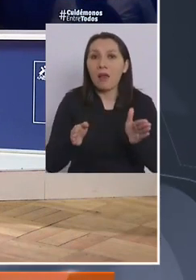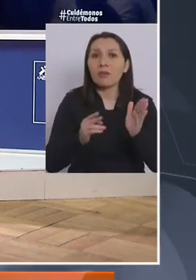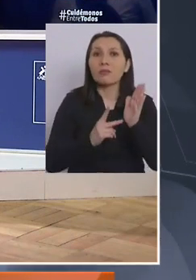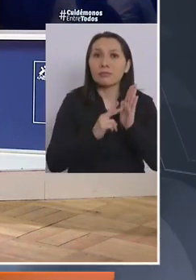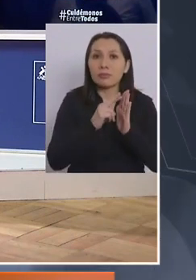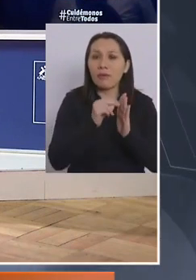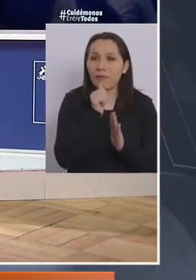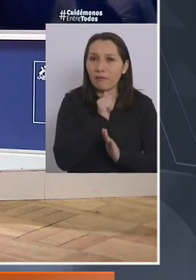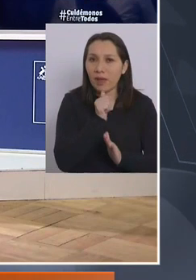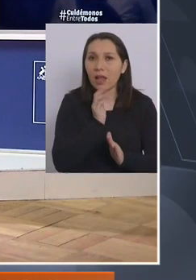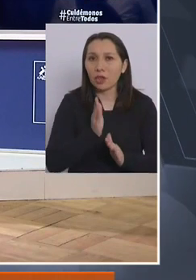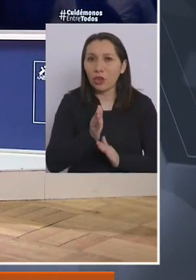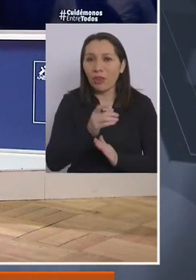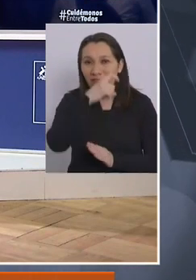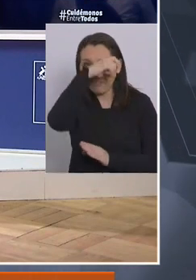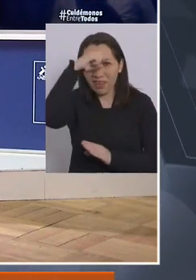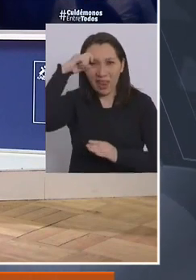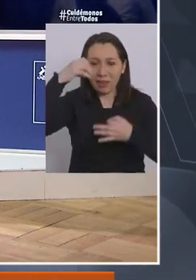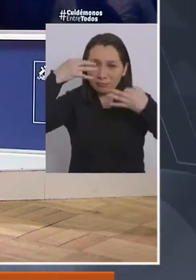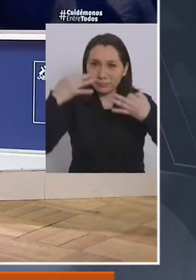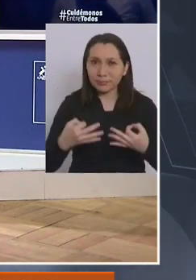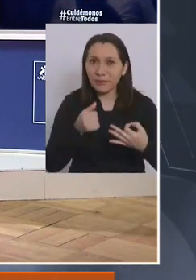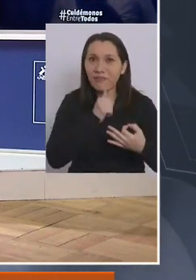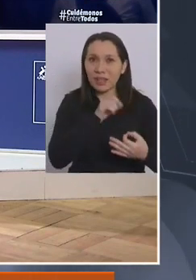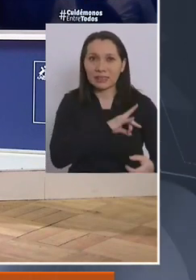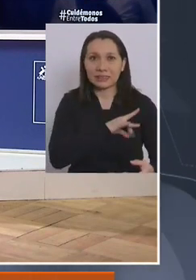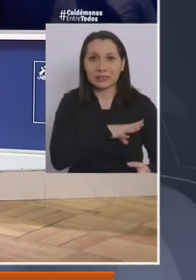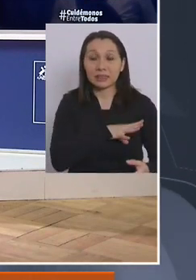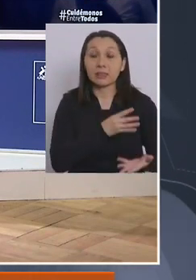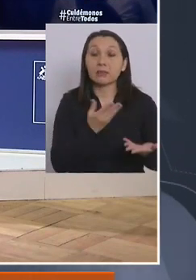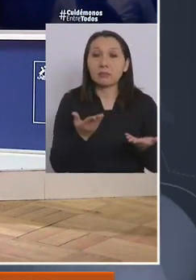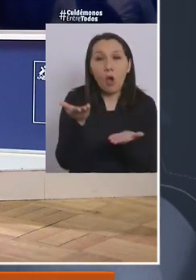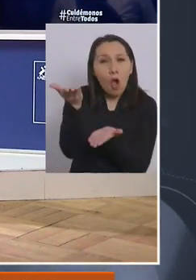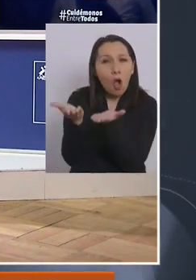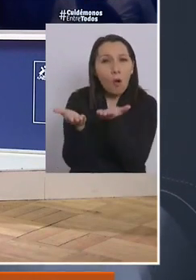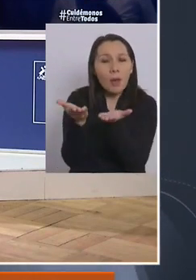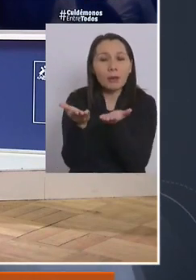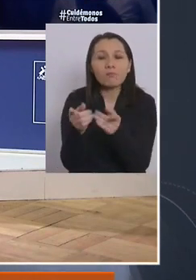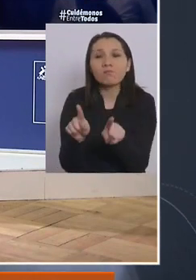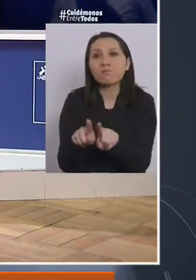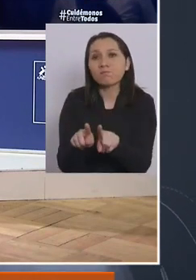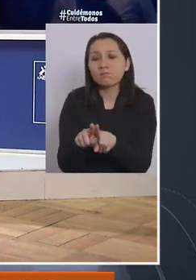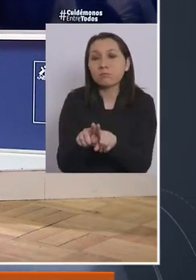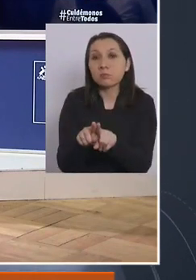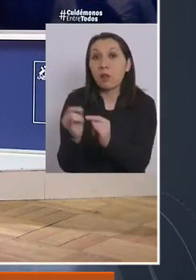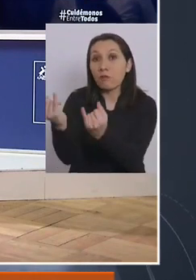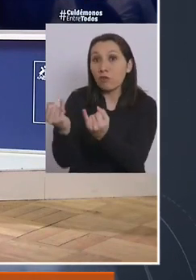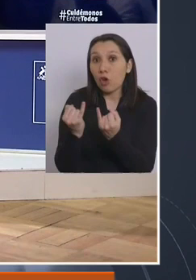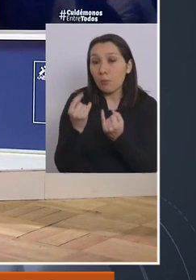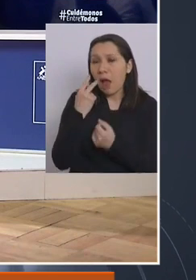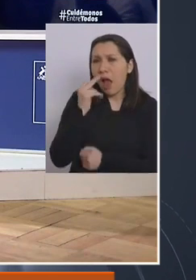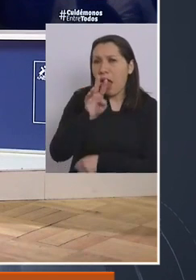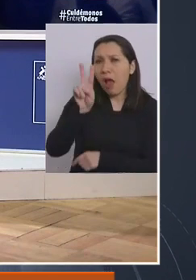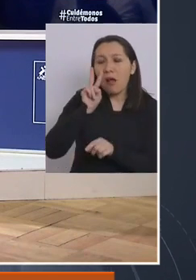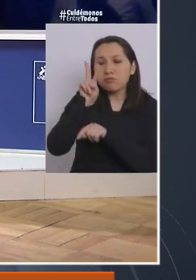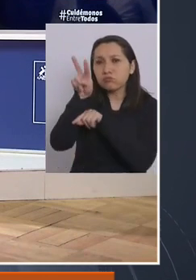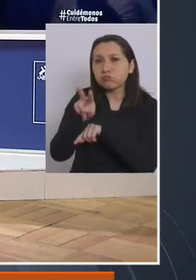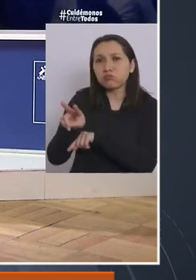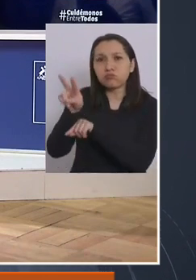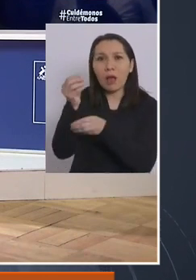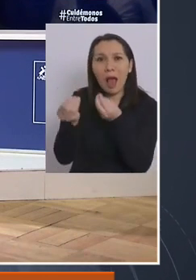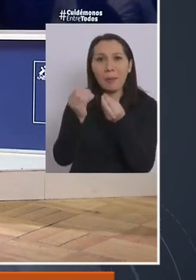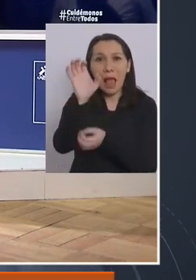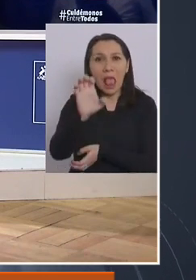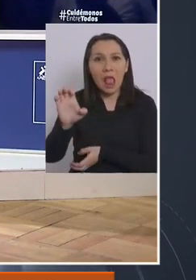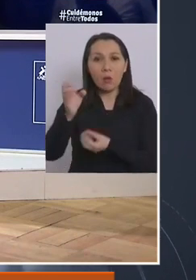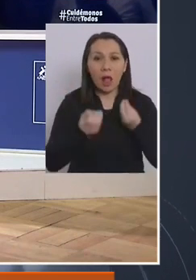aún falta que entre el verano completo y teniendo en información lo que está sucediendo en Europa,